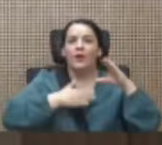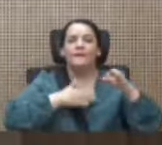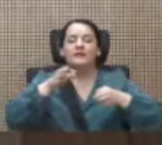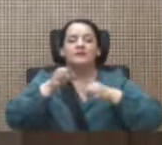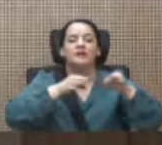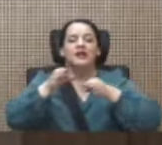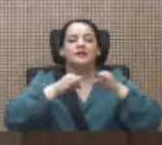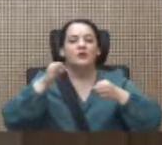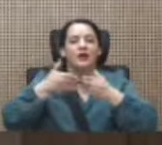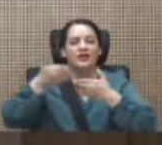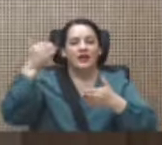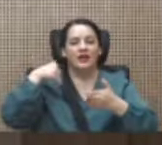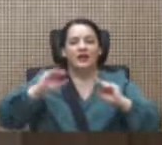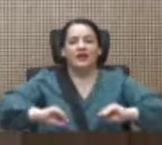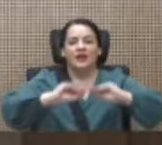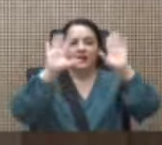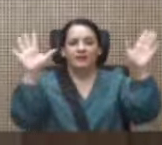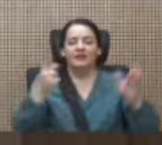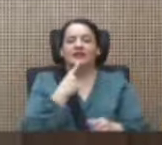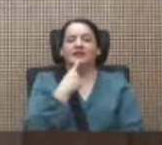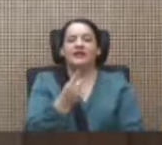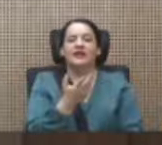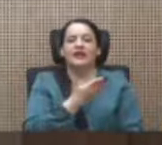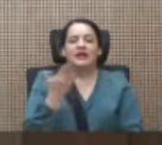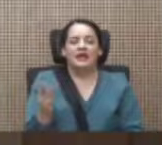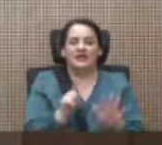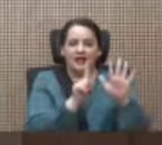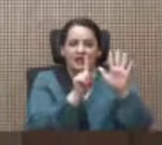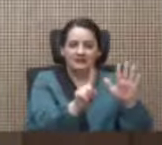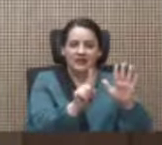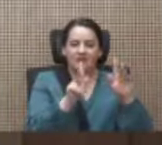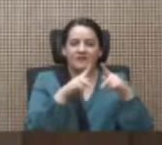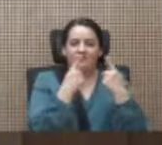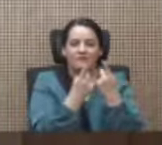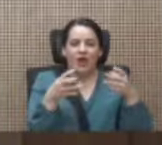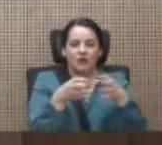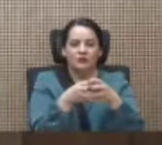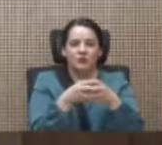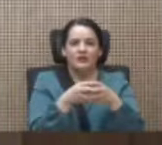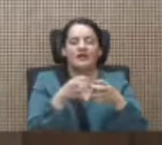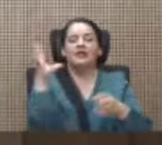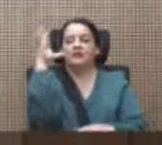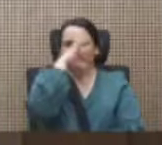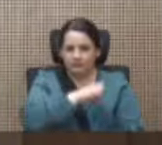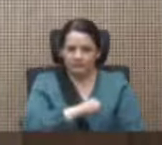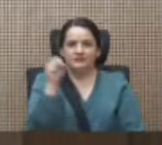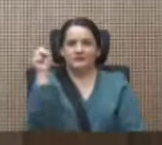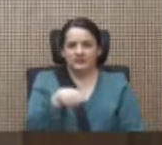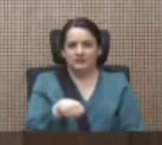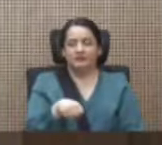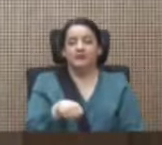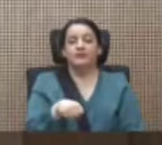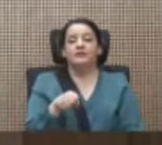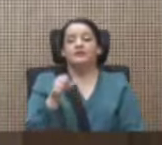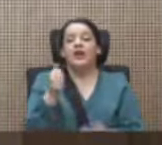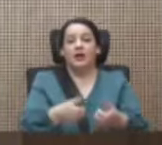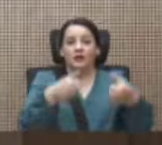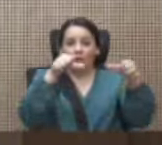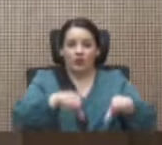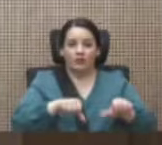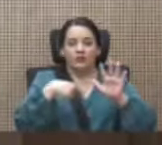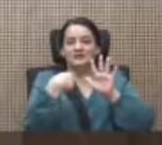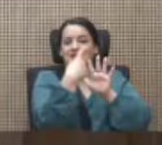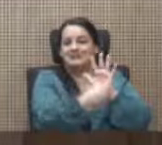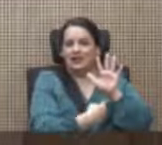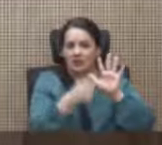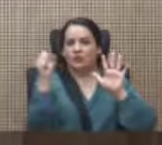anterior. Claramente dije que las seis fracciones estábamos enteradas y que el acuerdo fue entre cinco porque